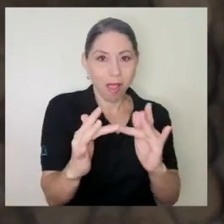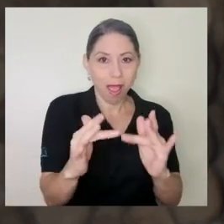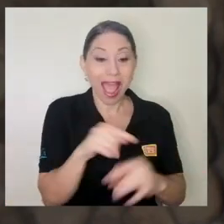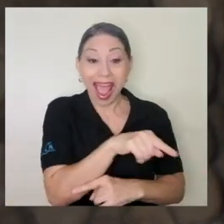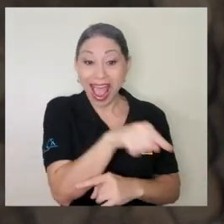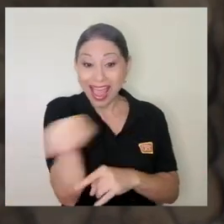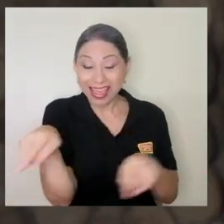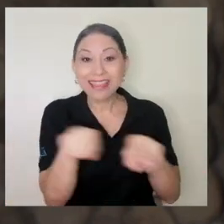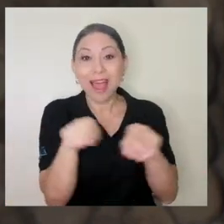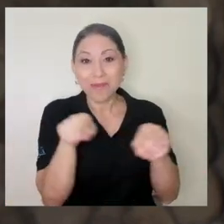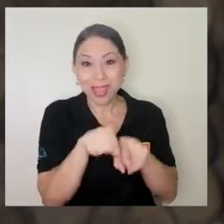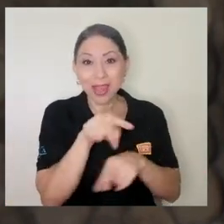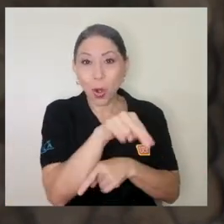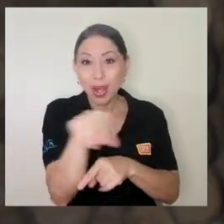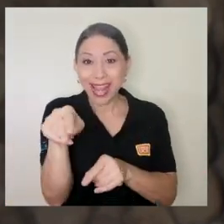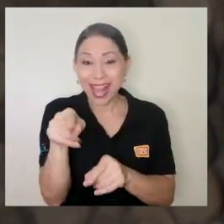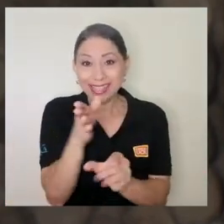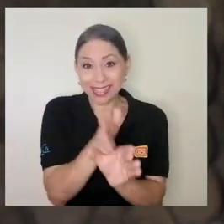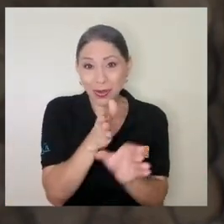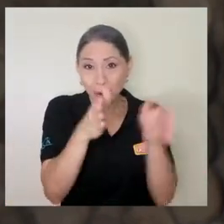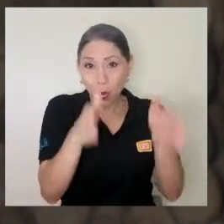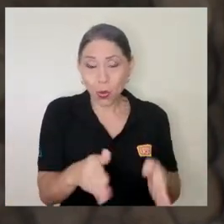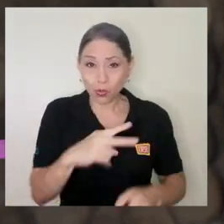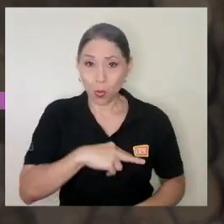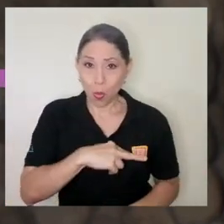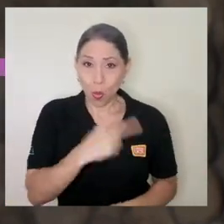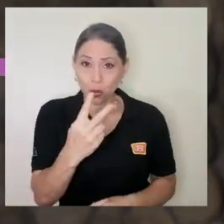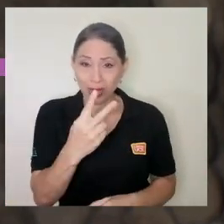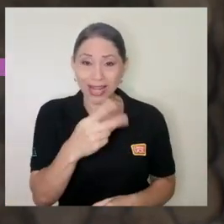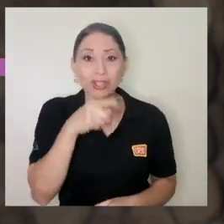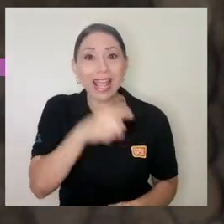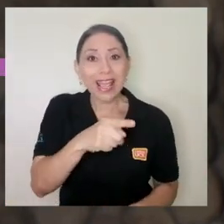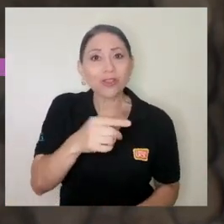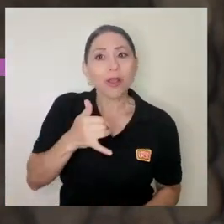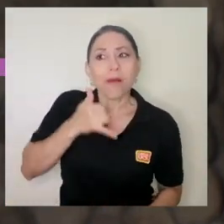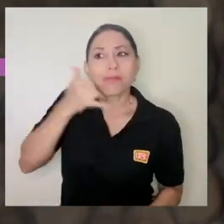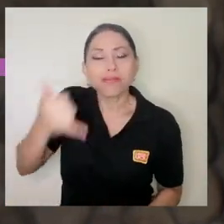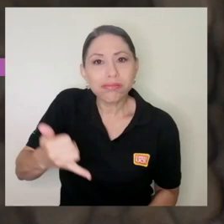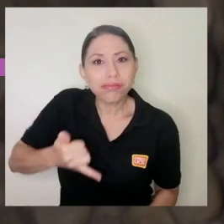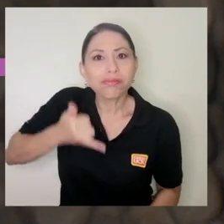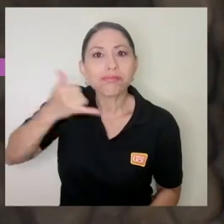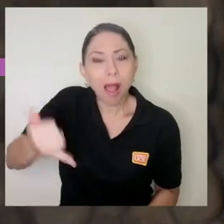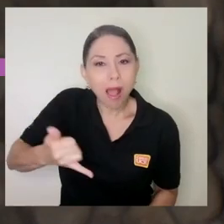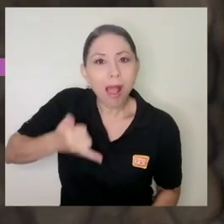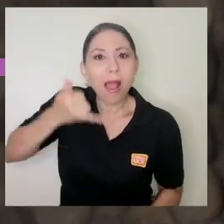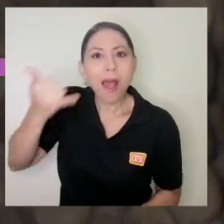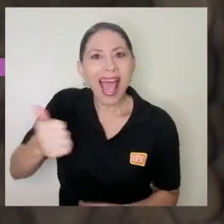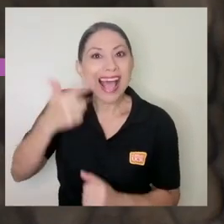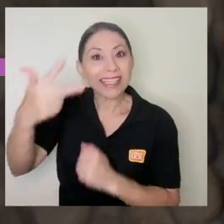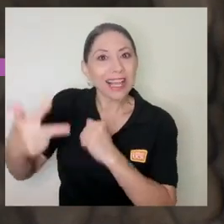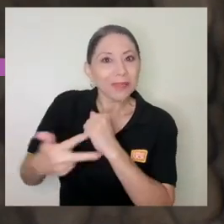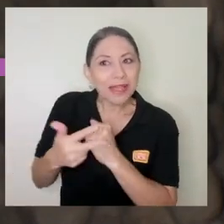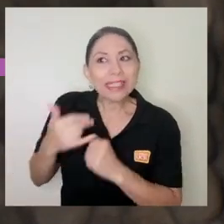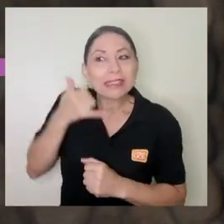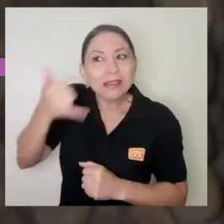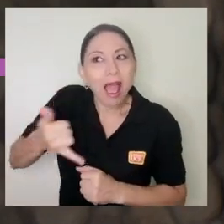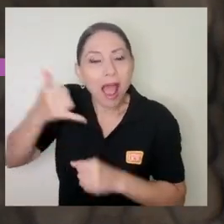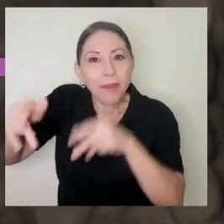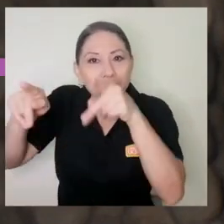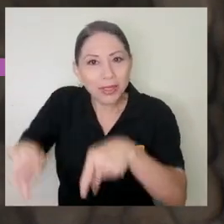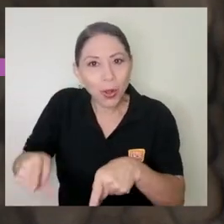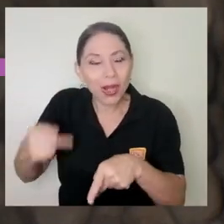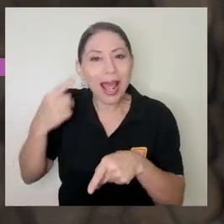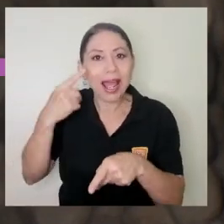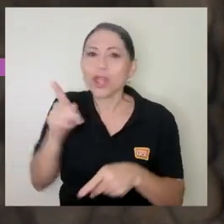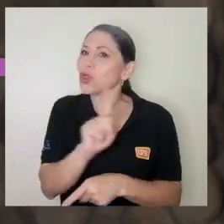colegas, también voluntarios y voluntarias, que lo que hacen es que le devuelven hasta tres llamadas de seguimiento, como para tratar de, no